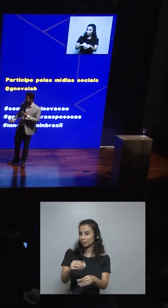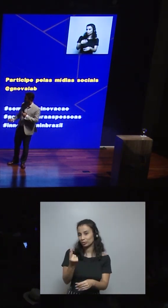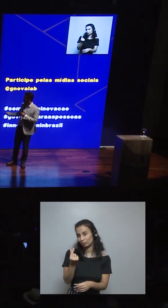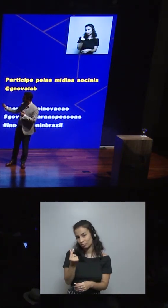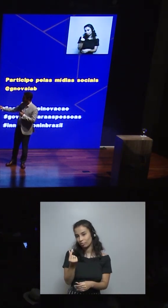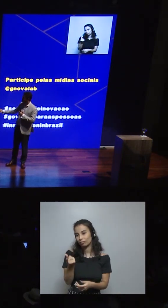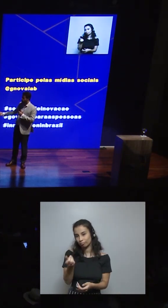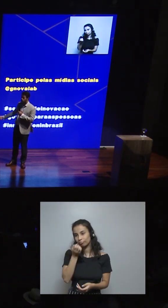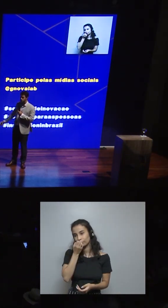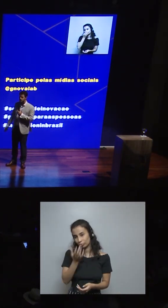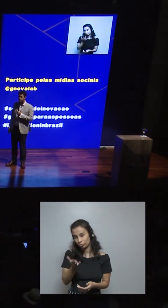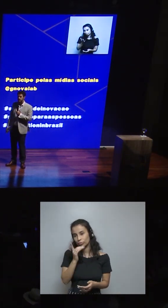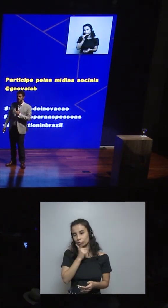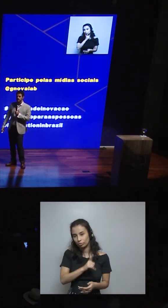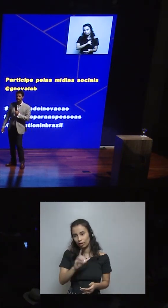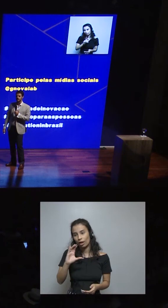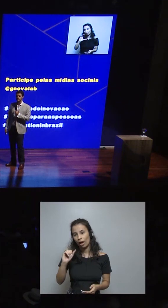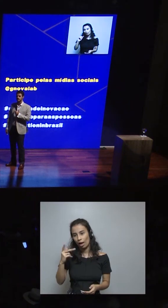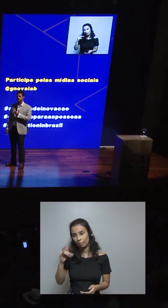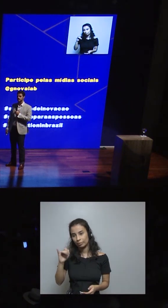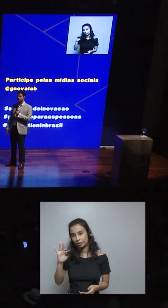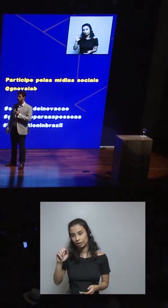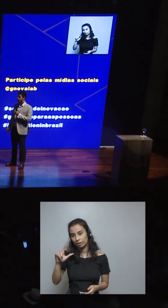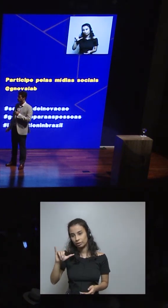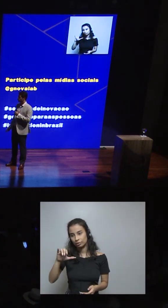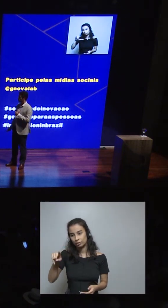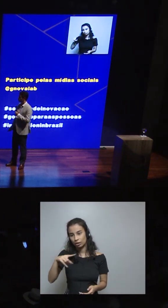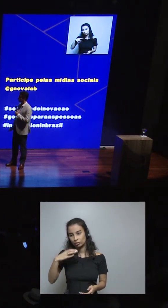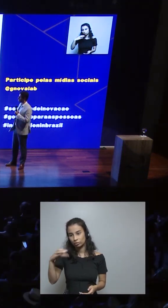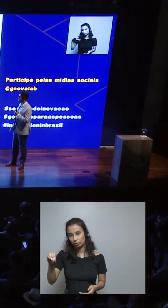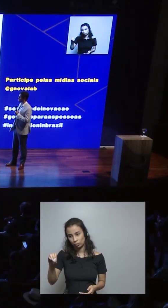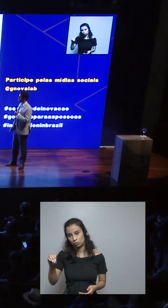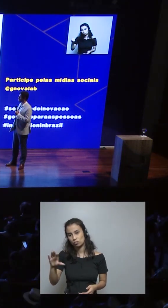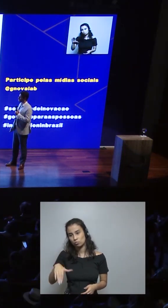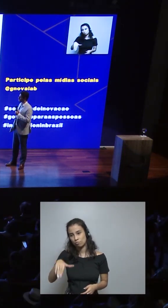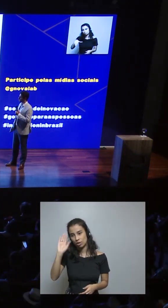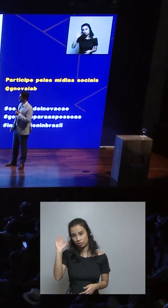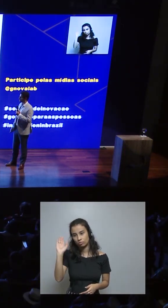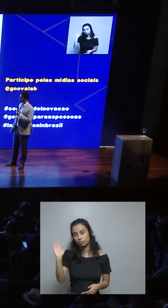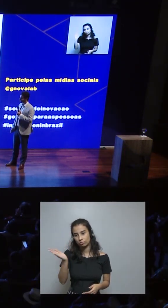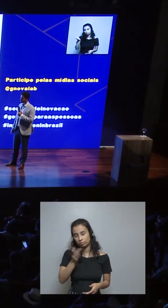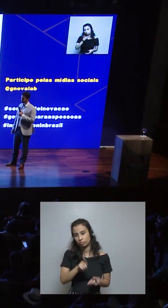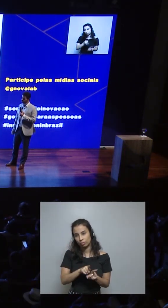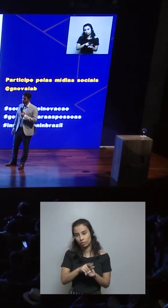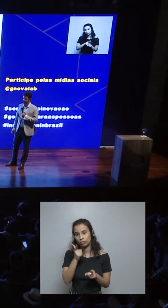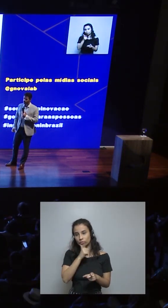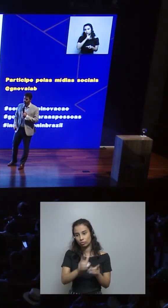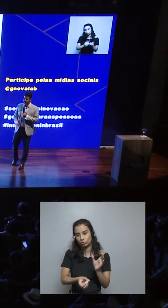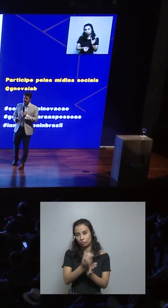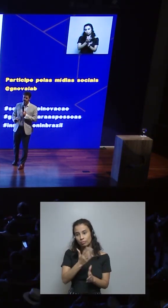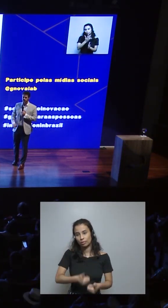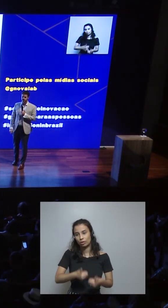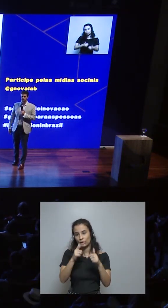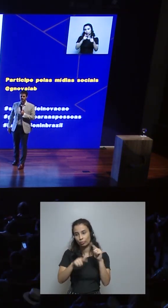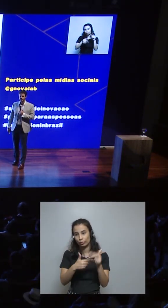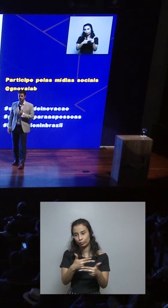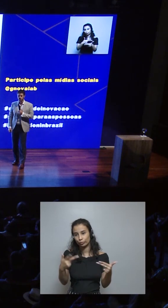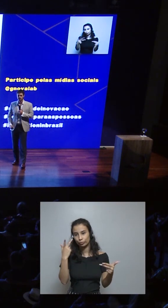es bueno, para el negocio es bueno. Nosotros nos capitalizamos y conseguimos hacer mejores productos para nuestros clientes.